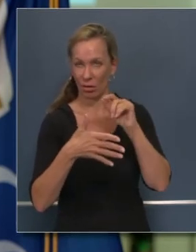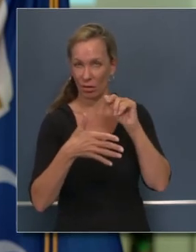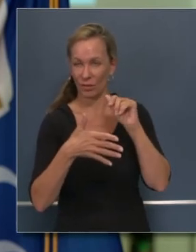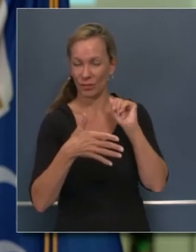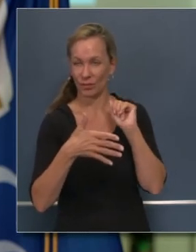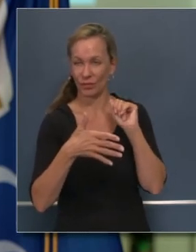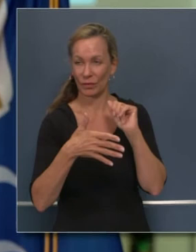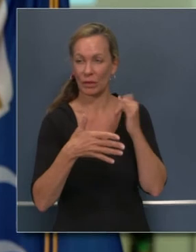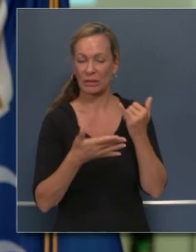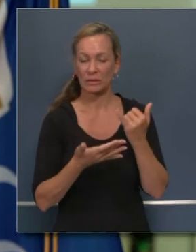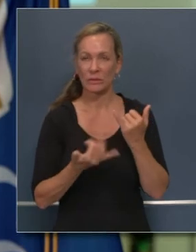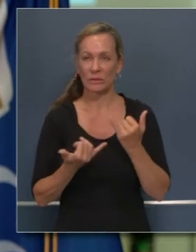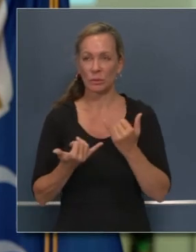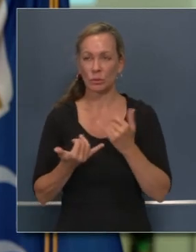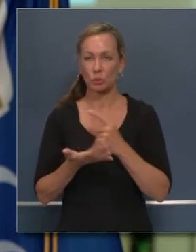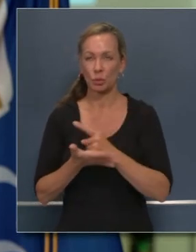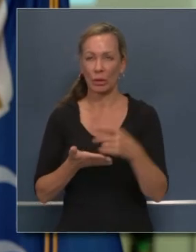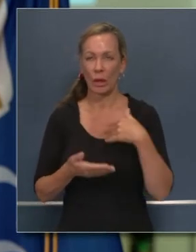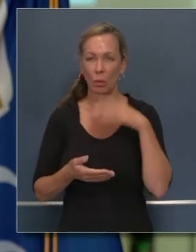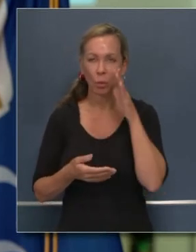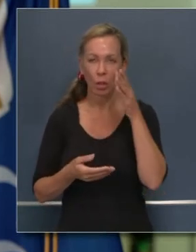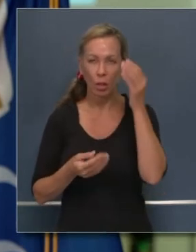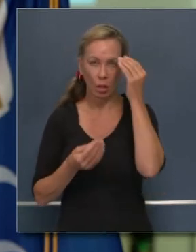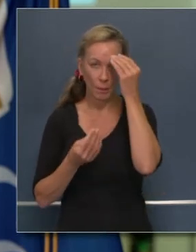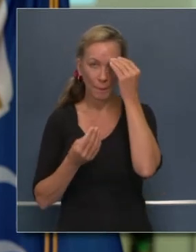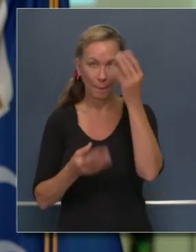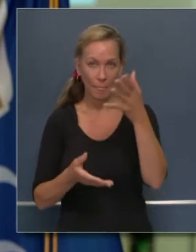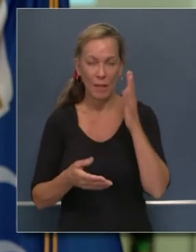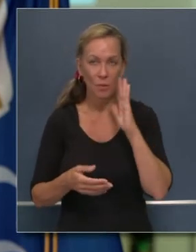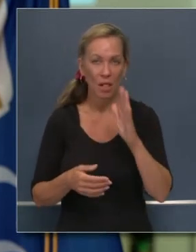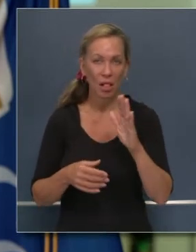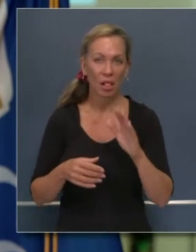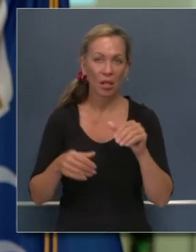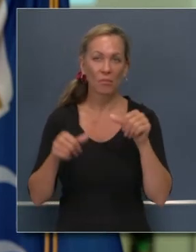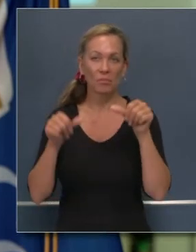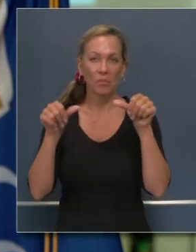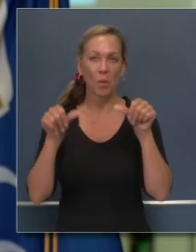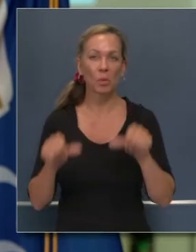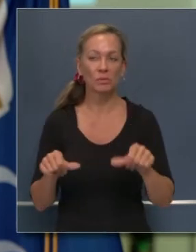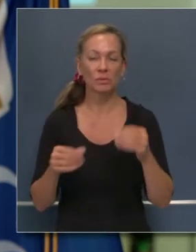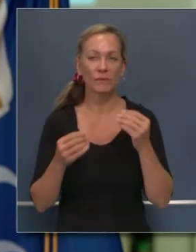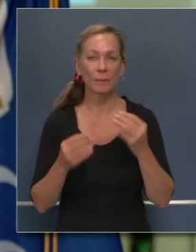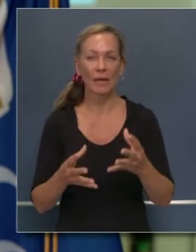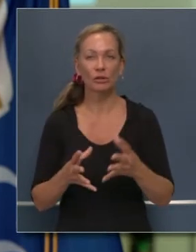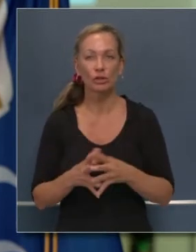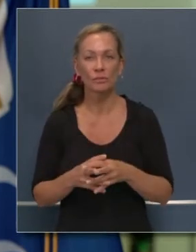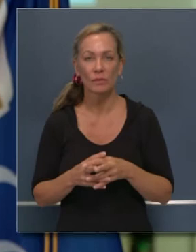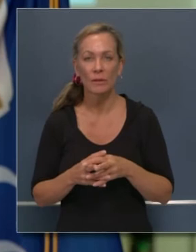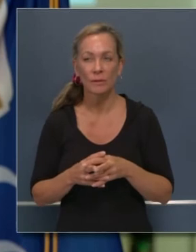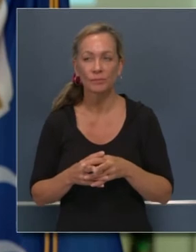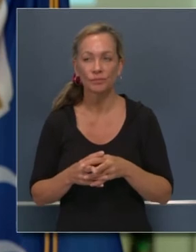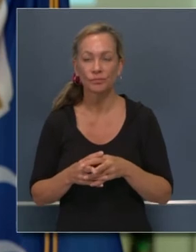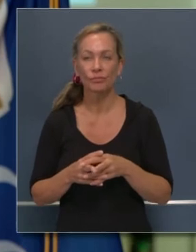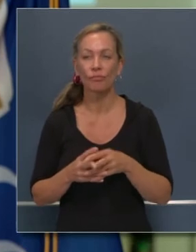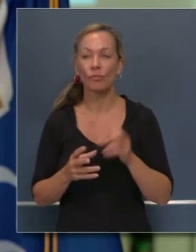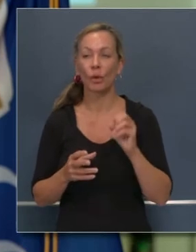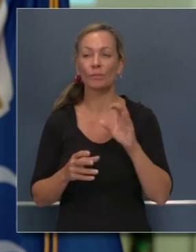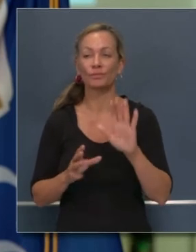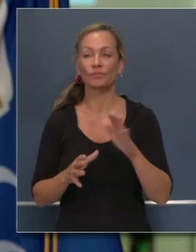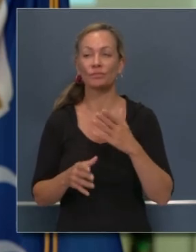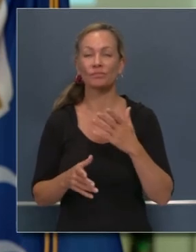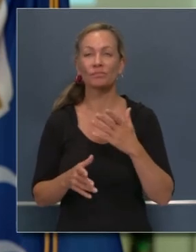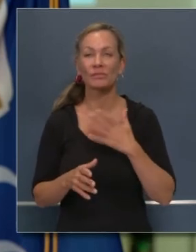estamos avanzando esta semana. Usted verá los frutos de este esfuerzo. Y quiero respetar el proceso en el que